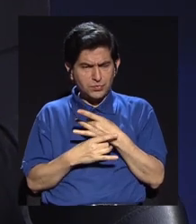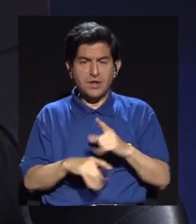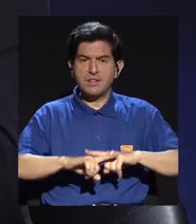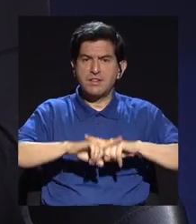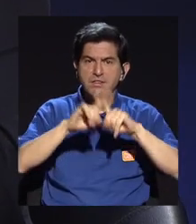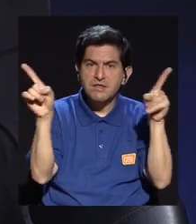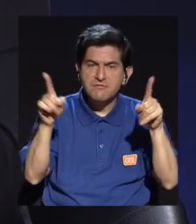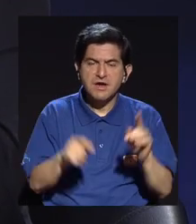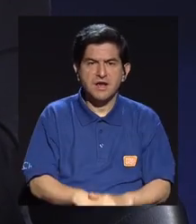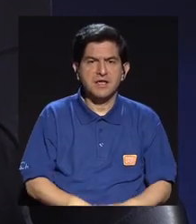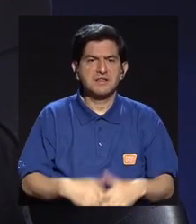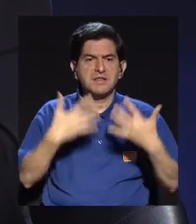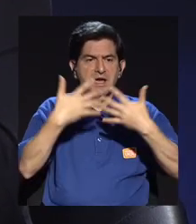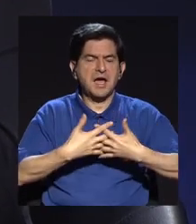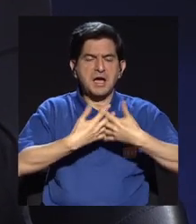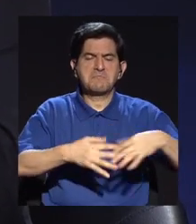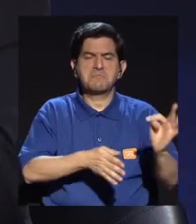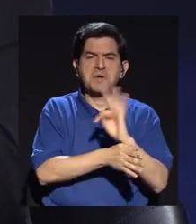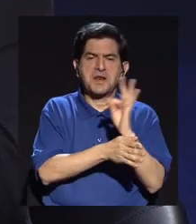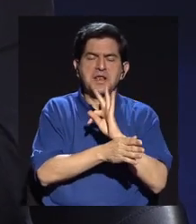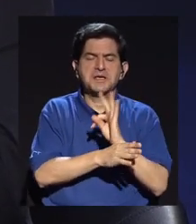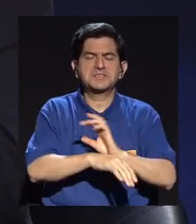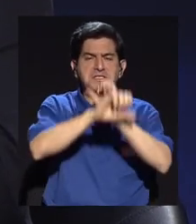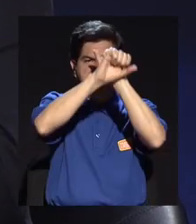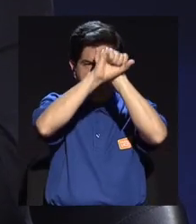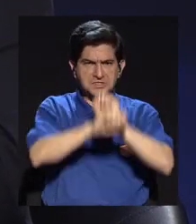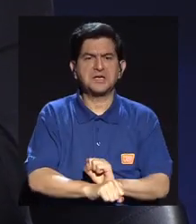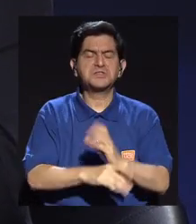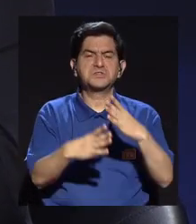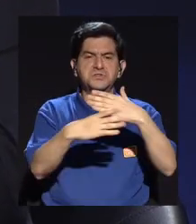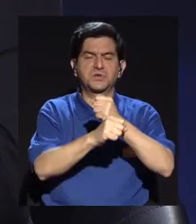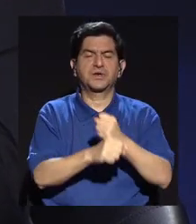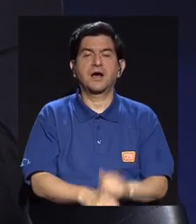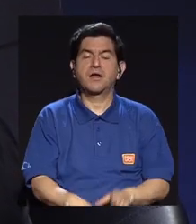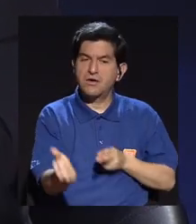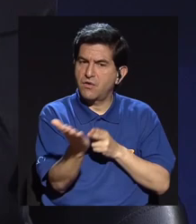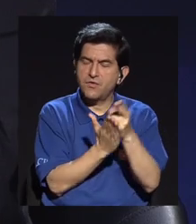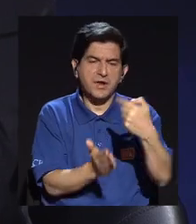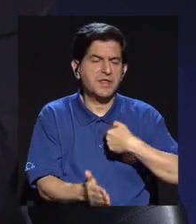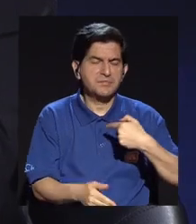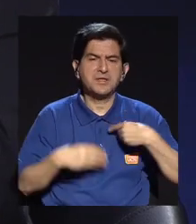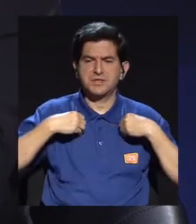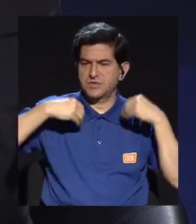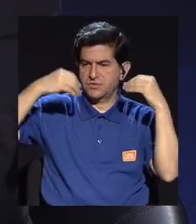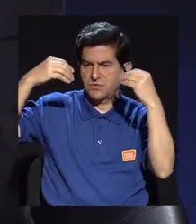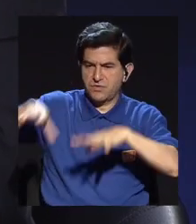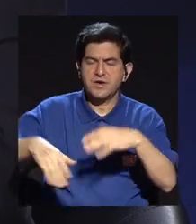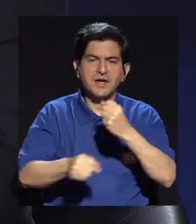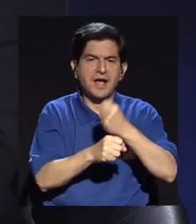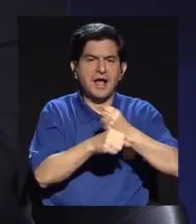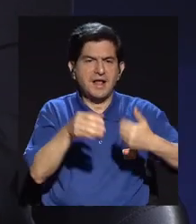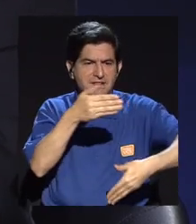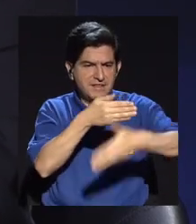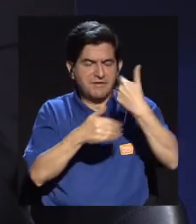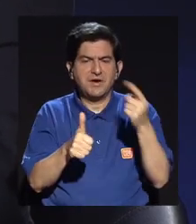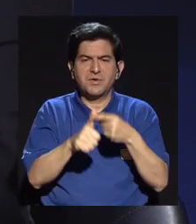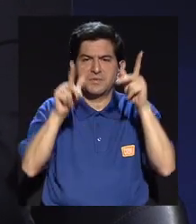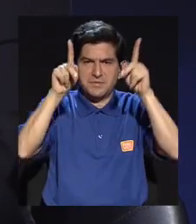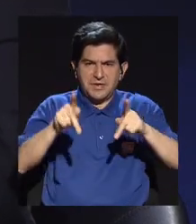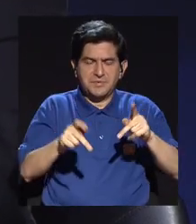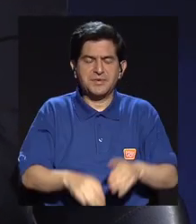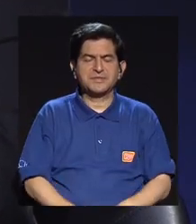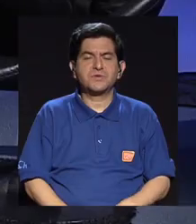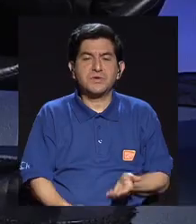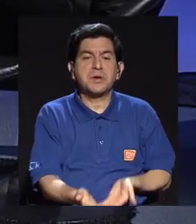distinto a como las televisoras tradicionales lo habían venido haciendo. Honestamente, yo cuando renuncié a mi trabajo anterior, la primera